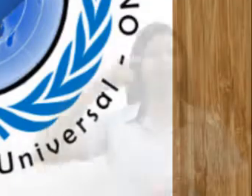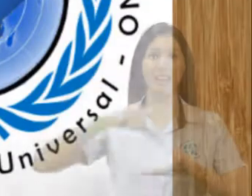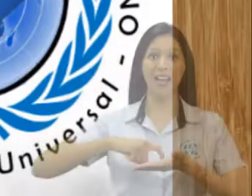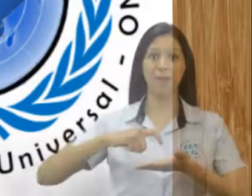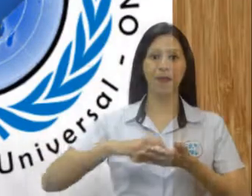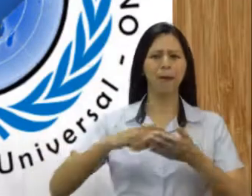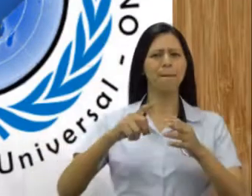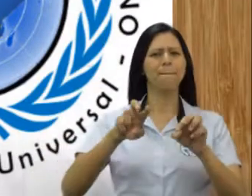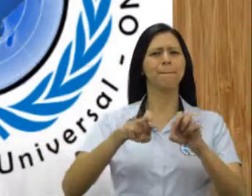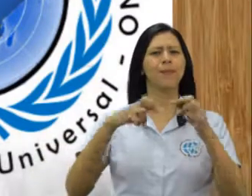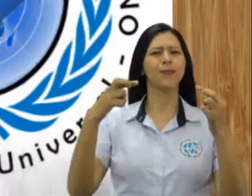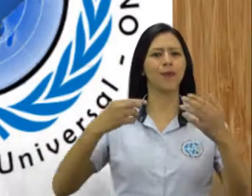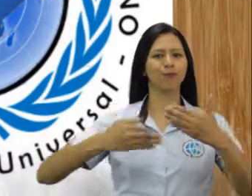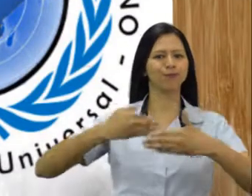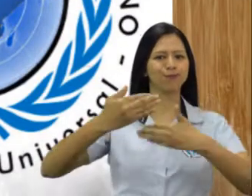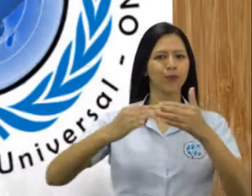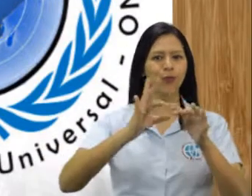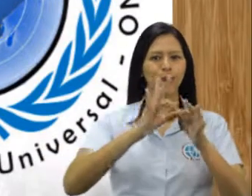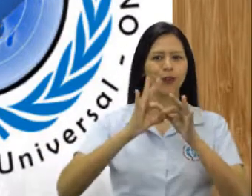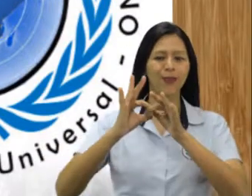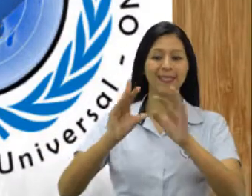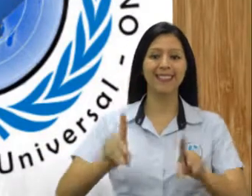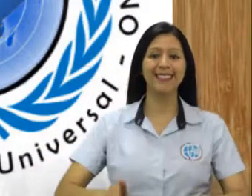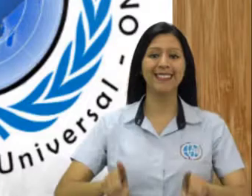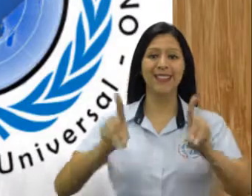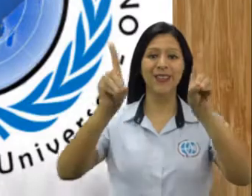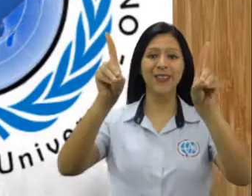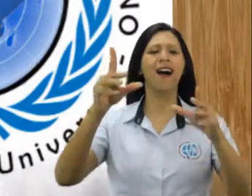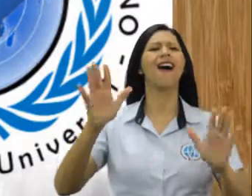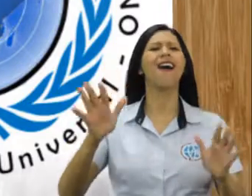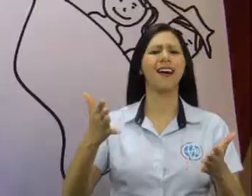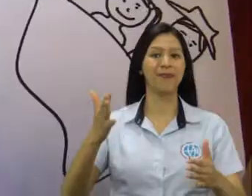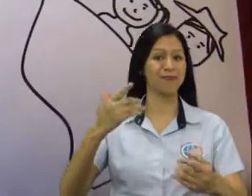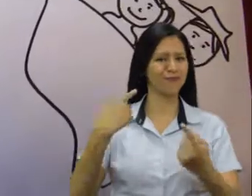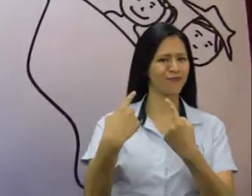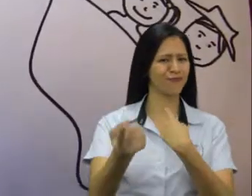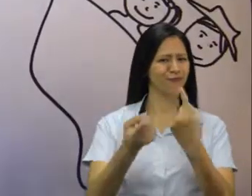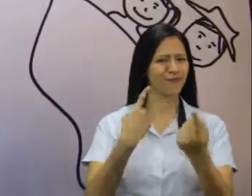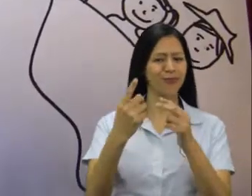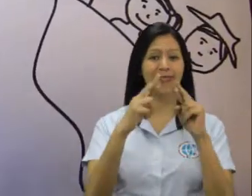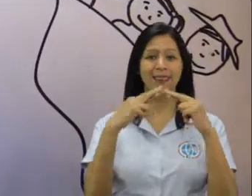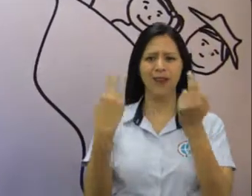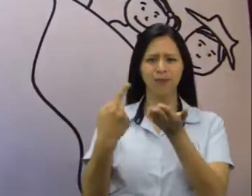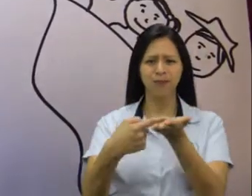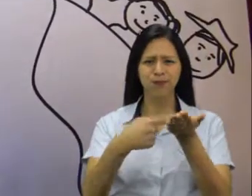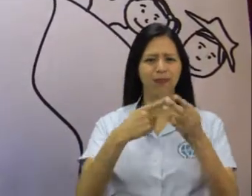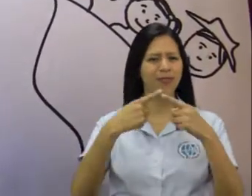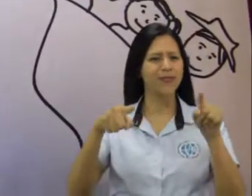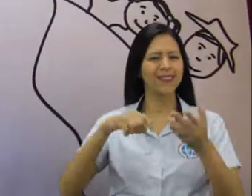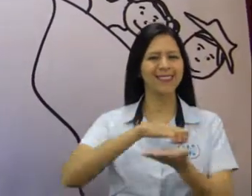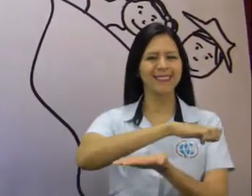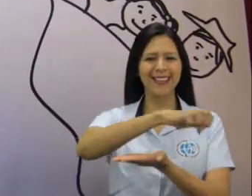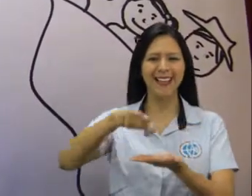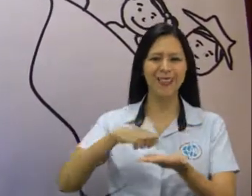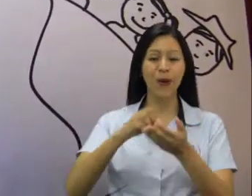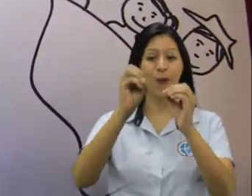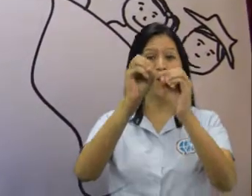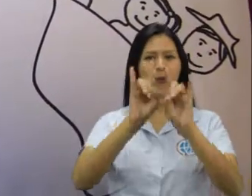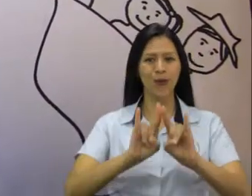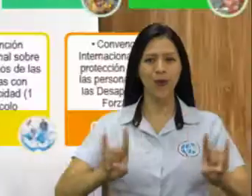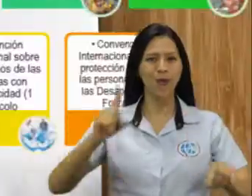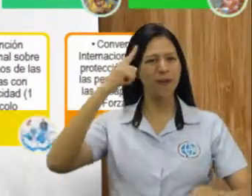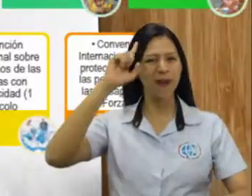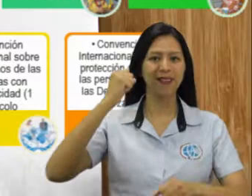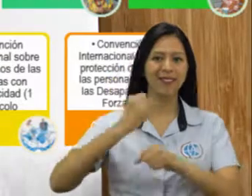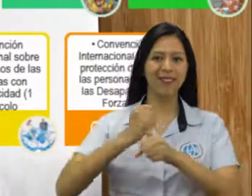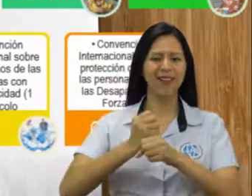El examen periódico universal es un mecanismo que se desarrolla como un diálogo interactivo entre los Estados miembros de Naciones Unidas